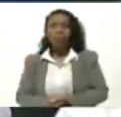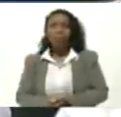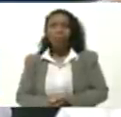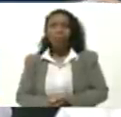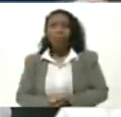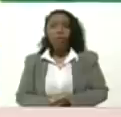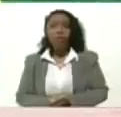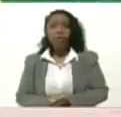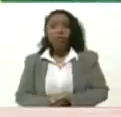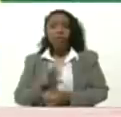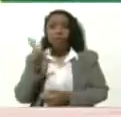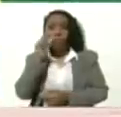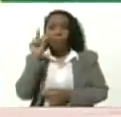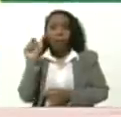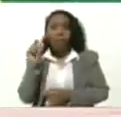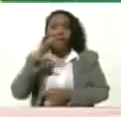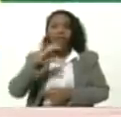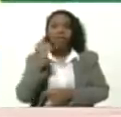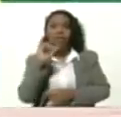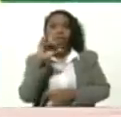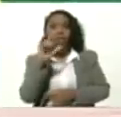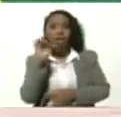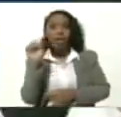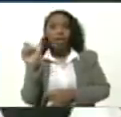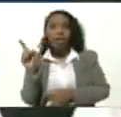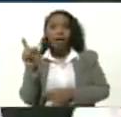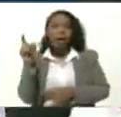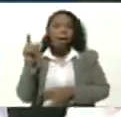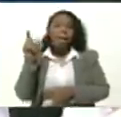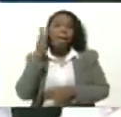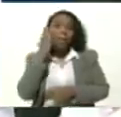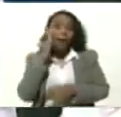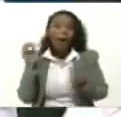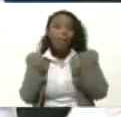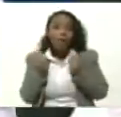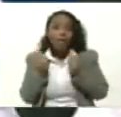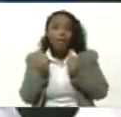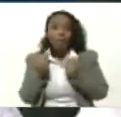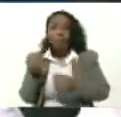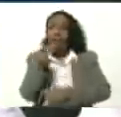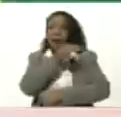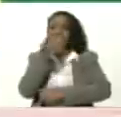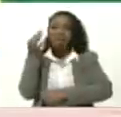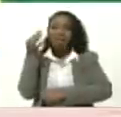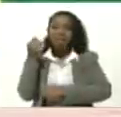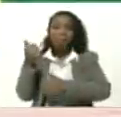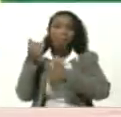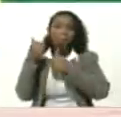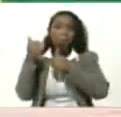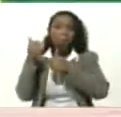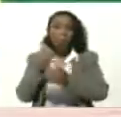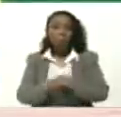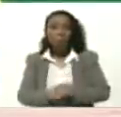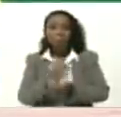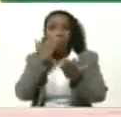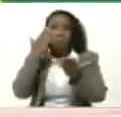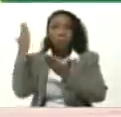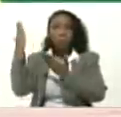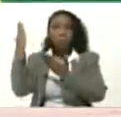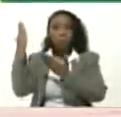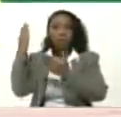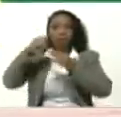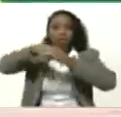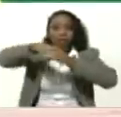De Sicilia Y tu mamá De Mérida Excelente Pues Miren Las raíces